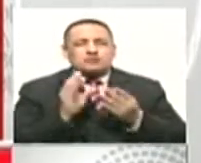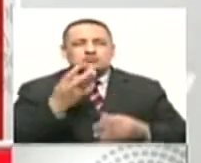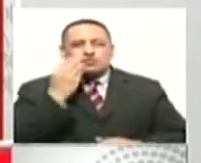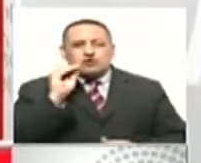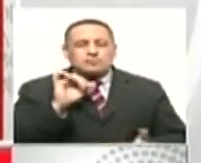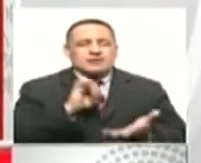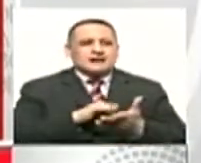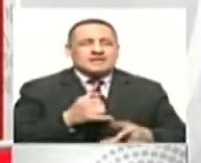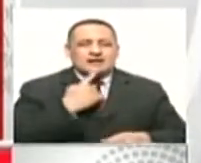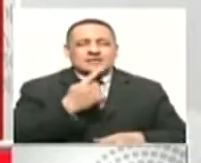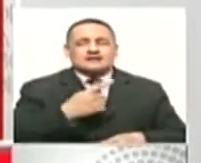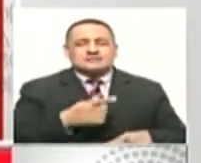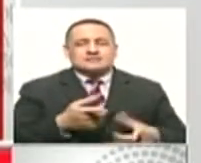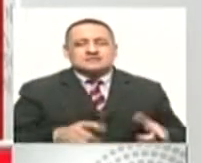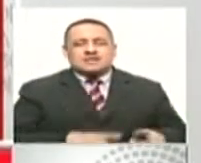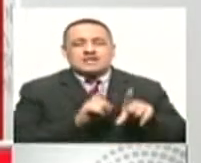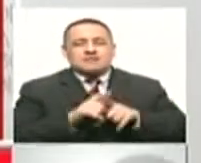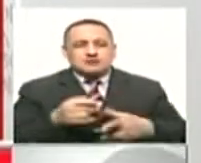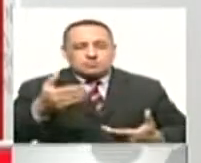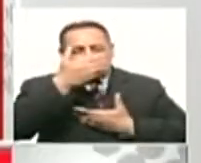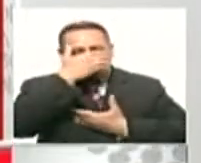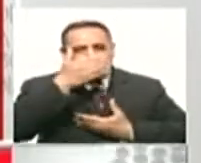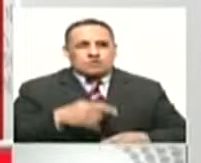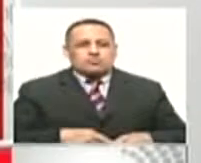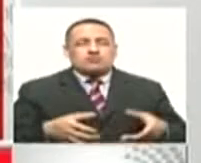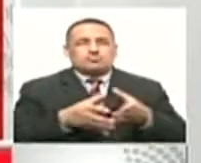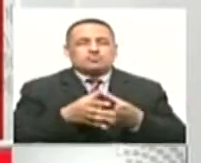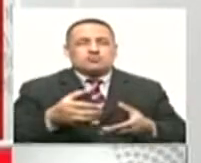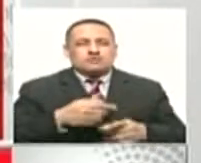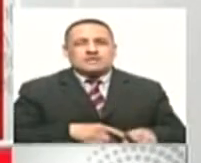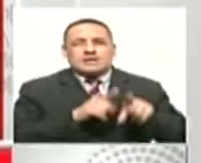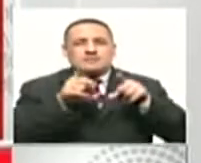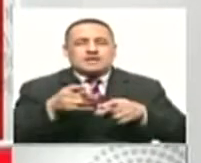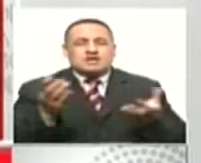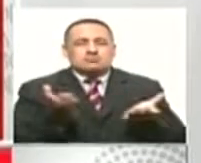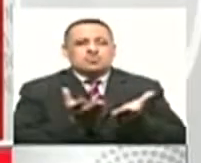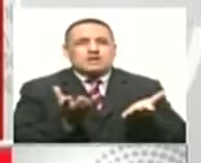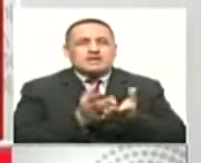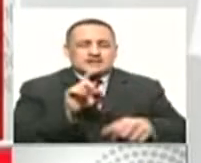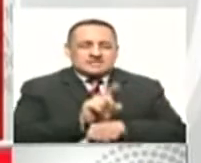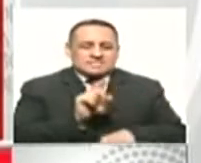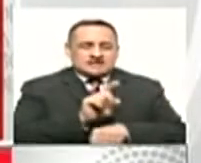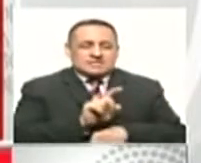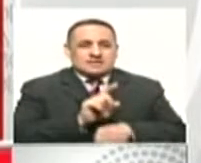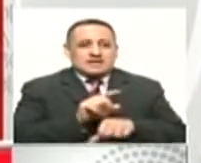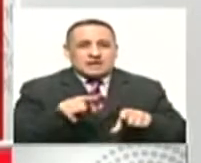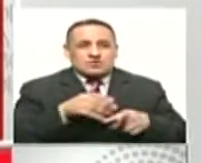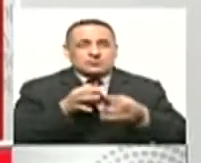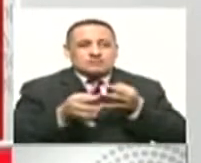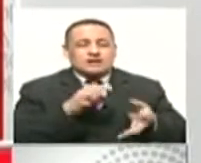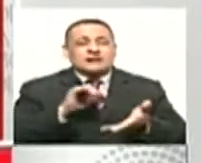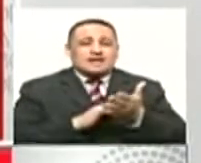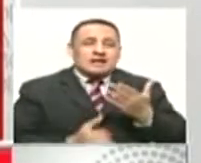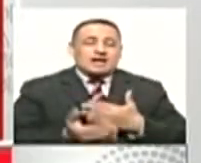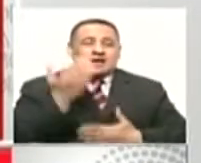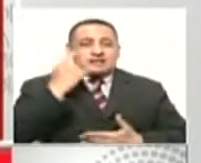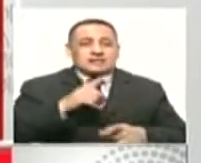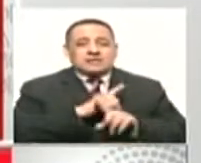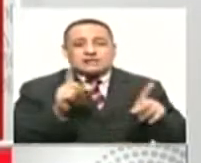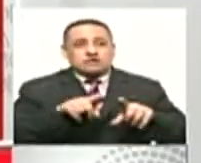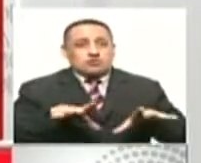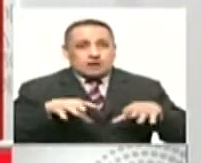Sí, mira, Fernando, en realidad la vacunación es importantísima y va de la mano, digamos, con poder tener una buena